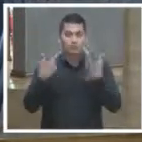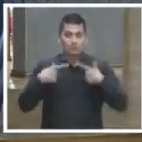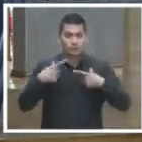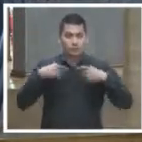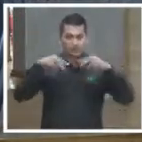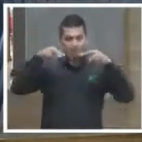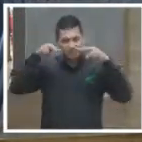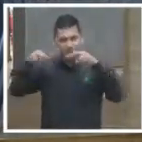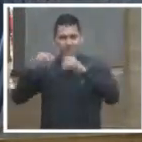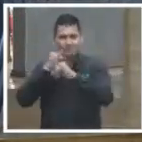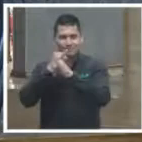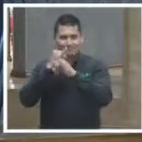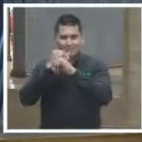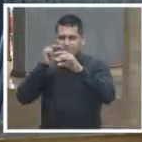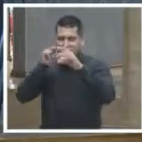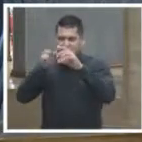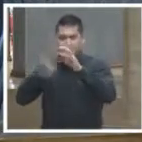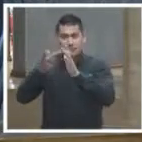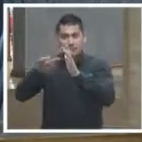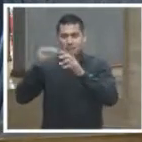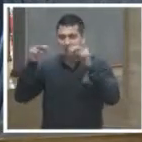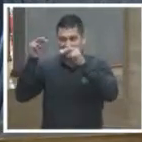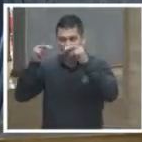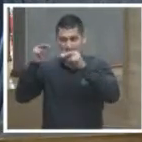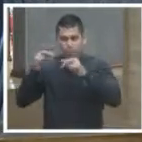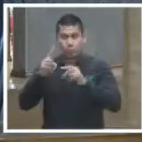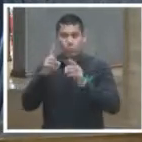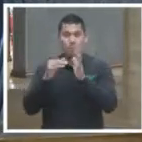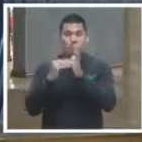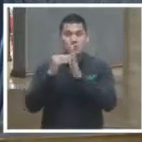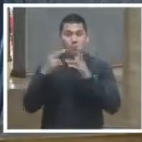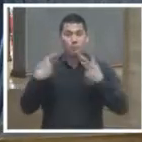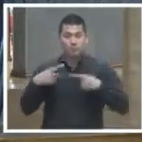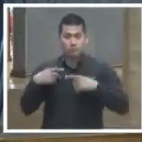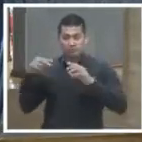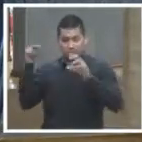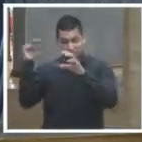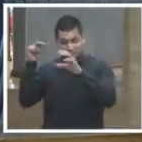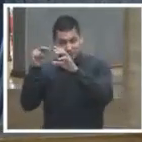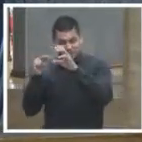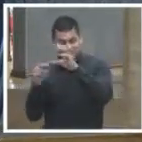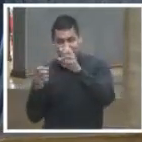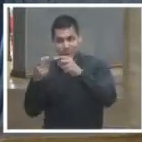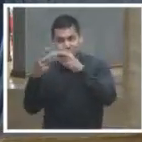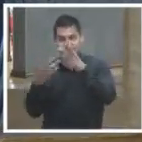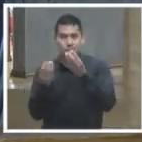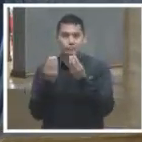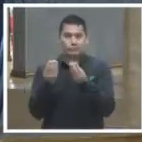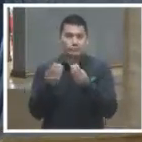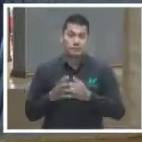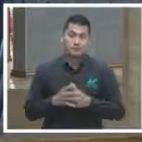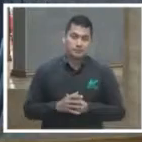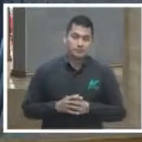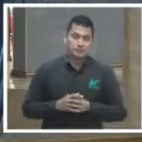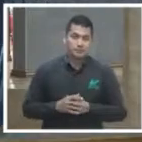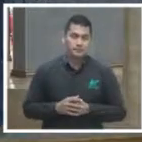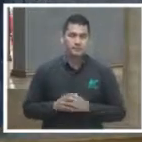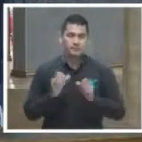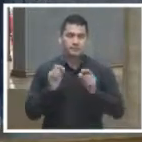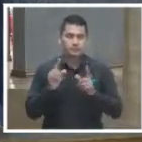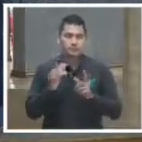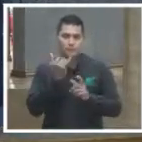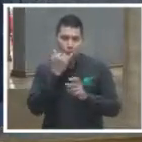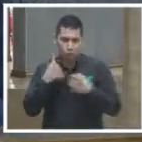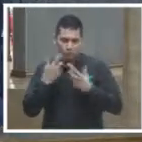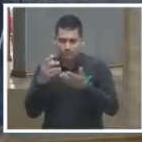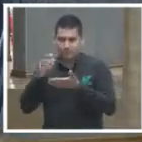ponerlo y dónde es donde más y quizá ese es el otro símil que yo pondría perdón que me refiera a lo escrito